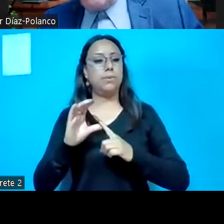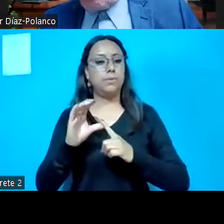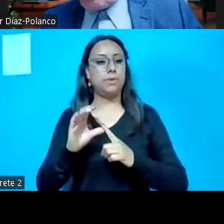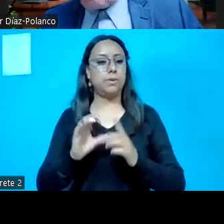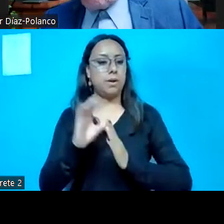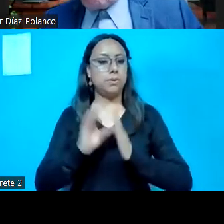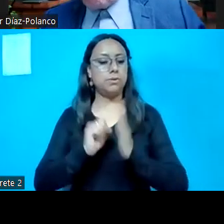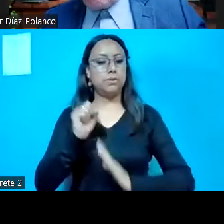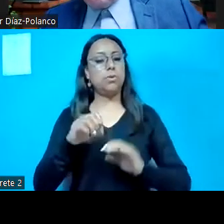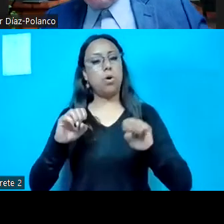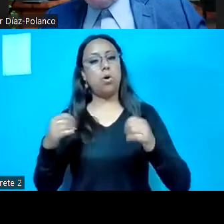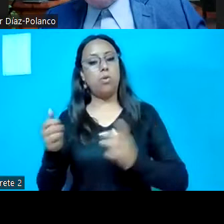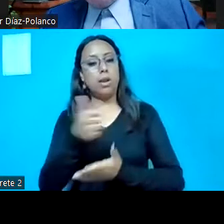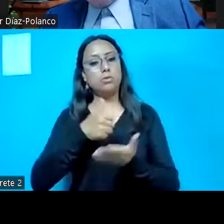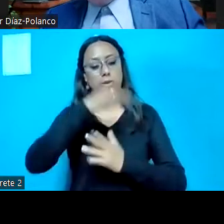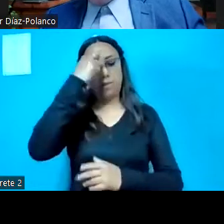México.